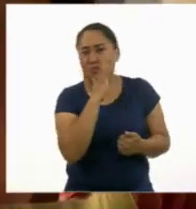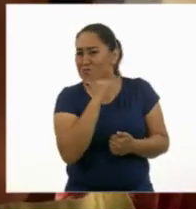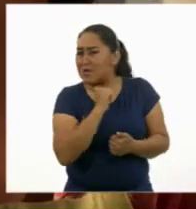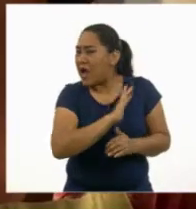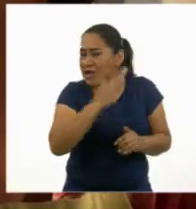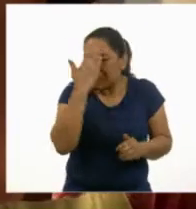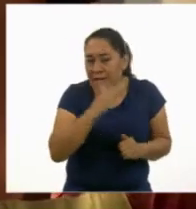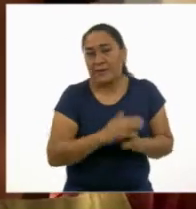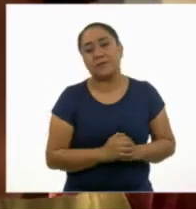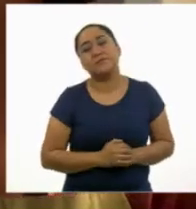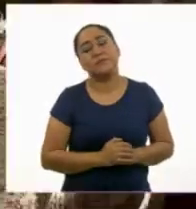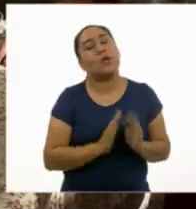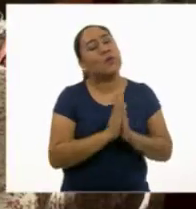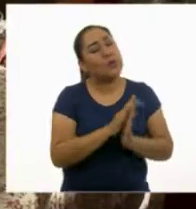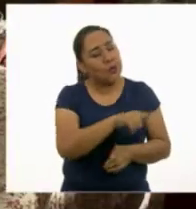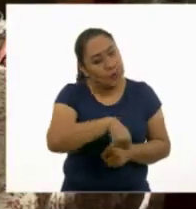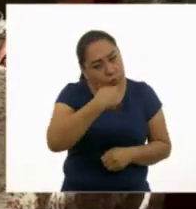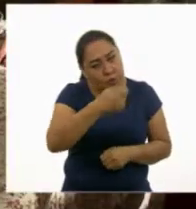Anda, cómete la sopa.